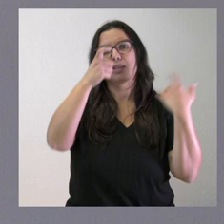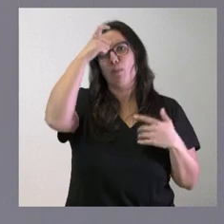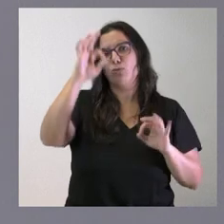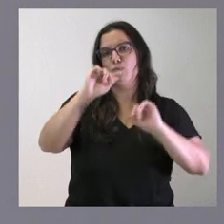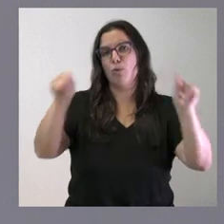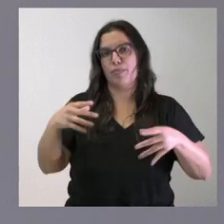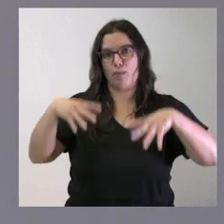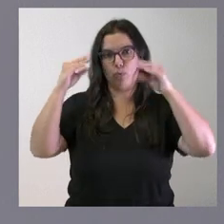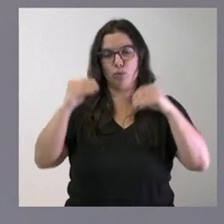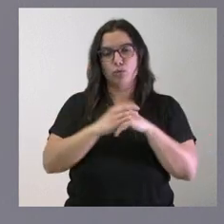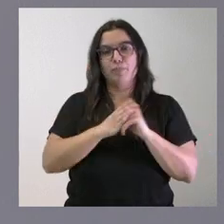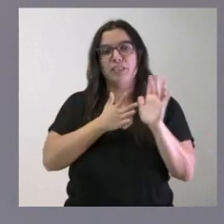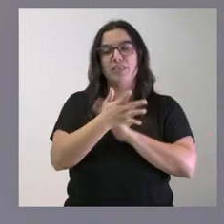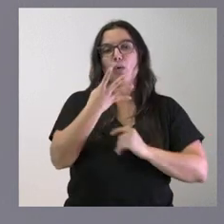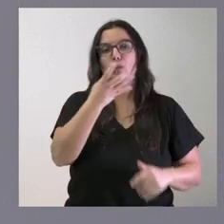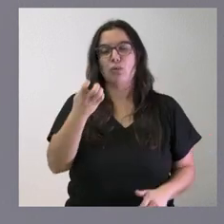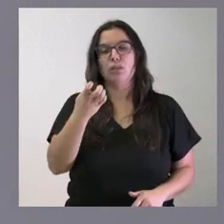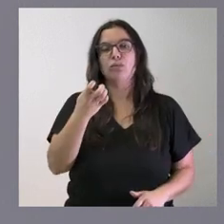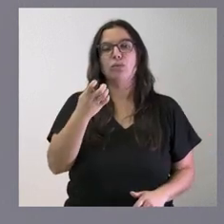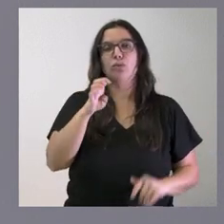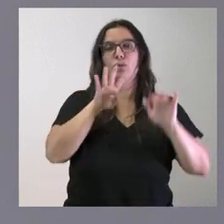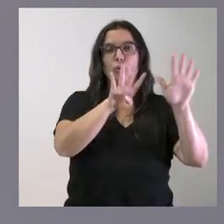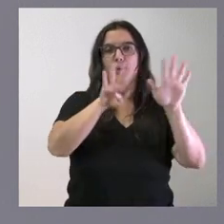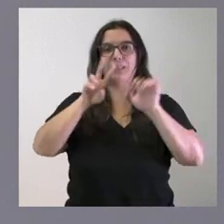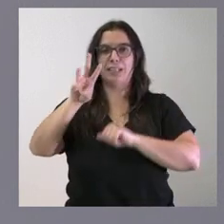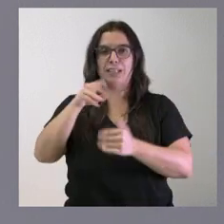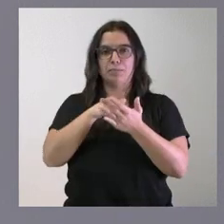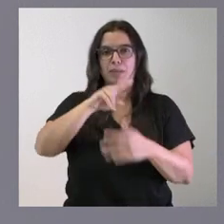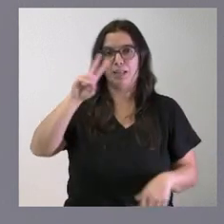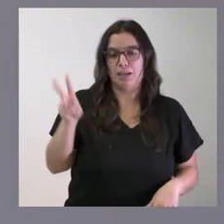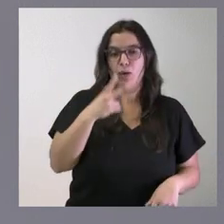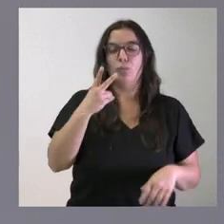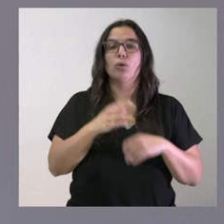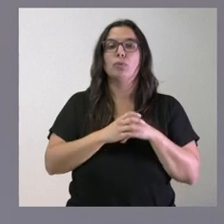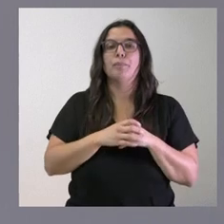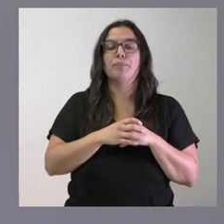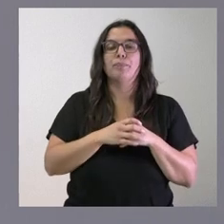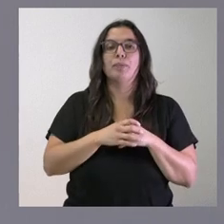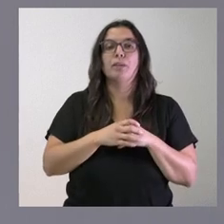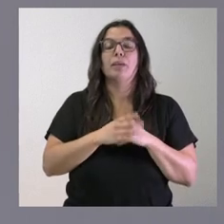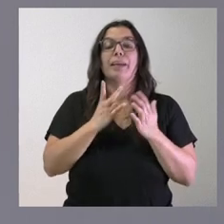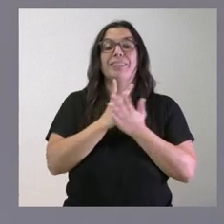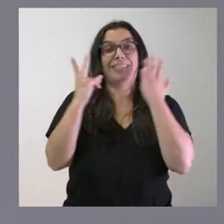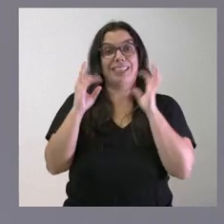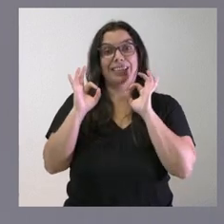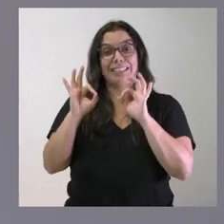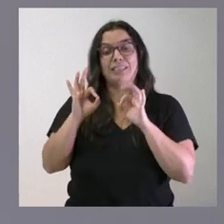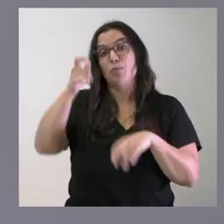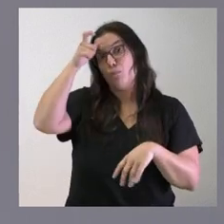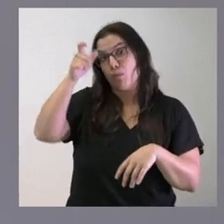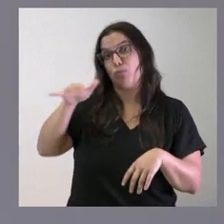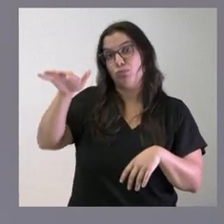de Burgos. Hablamos de 493.000 euros, 29 escombreras, 17 términos